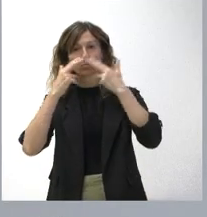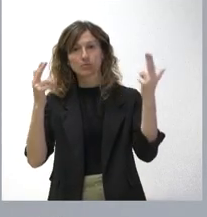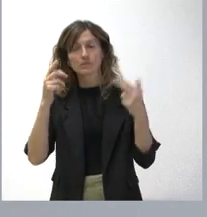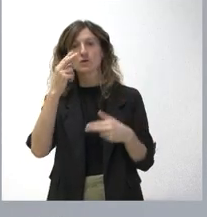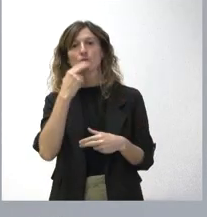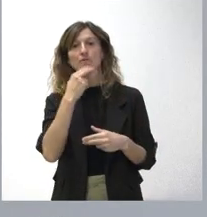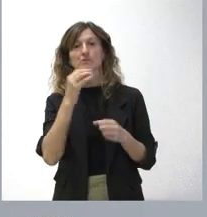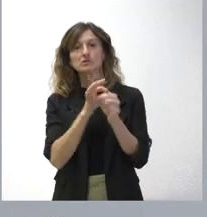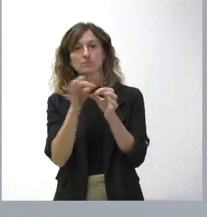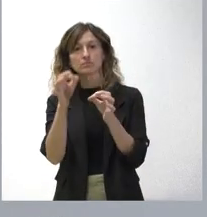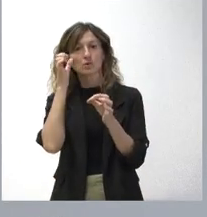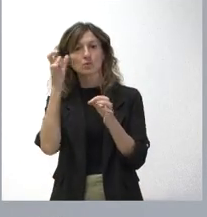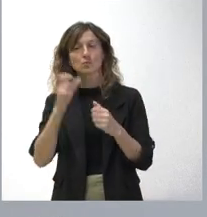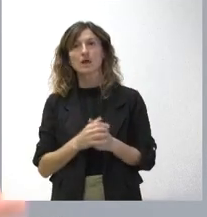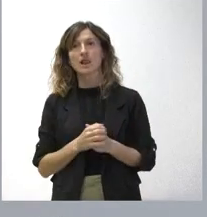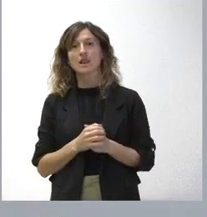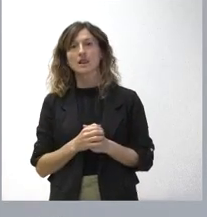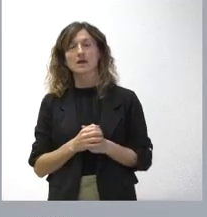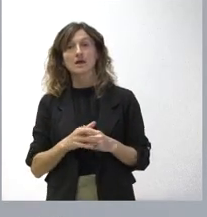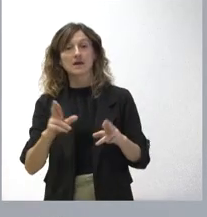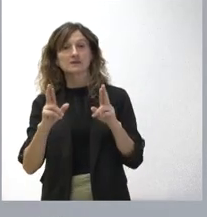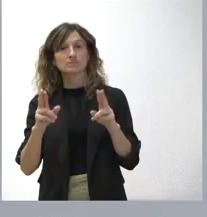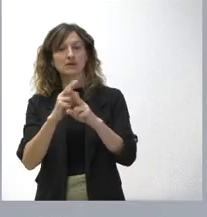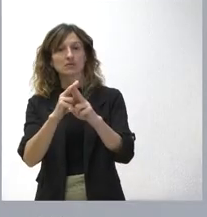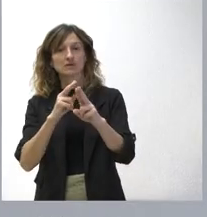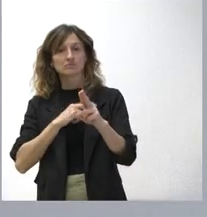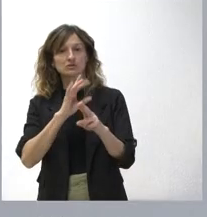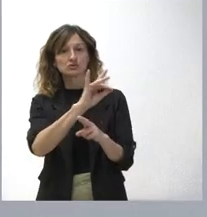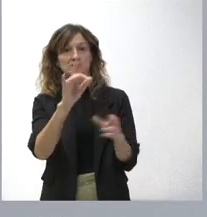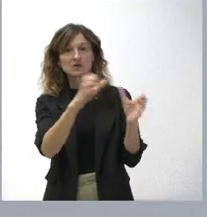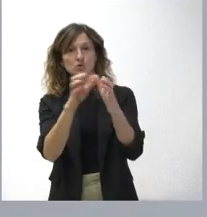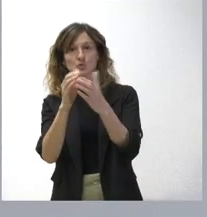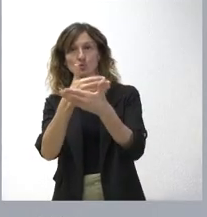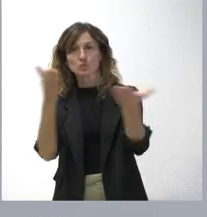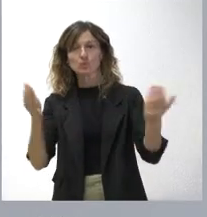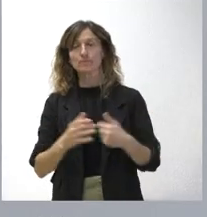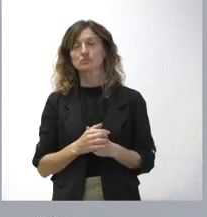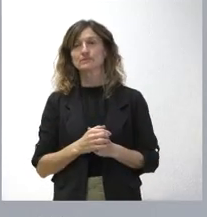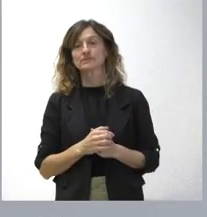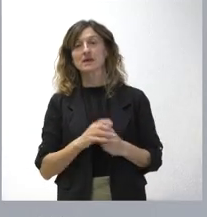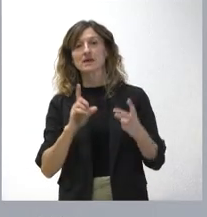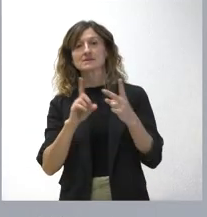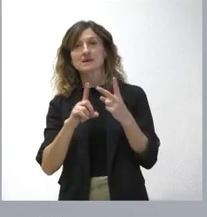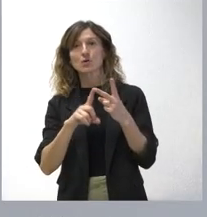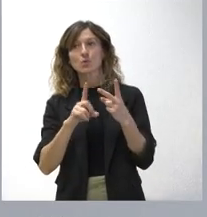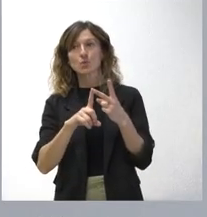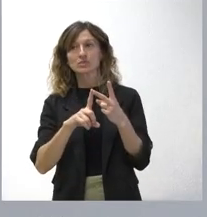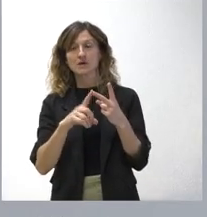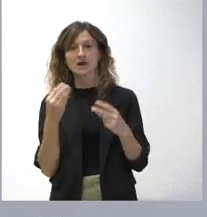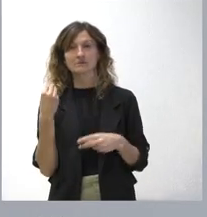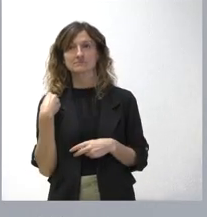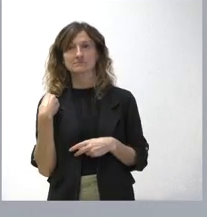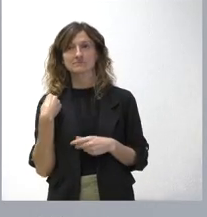con el medio rural. Y esperamos contar con un sí del resto de los grupos. Sobre la segunda cuestión, examinaremos la